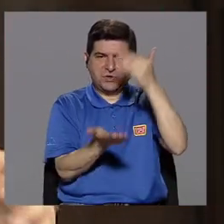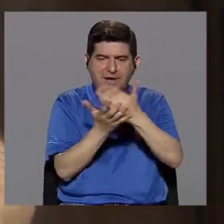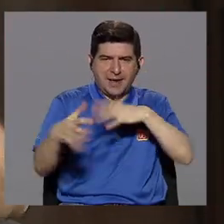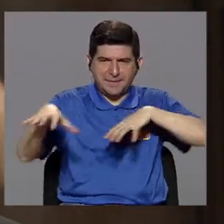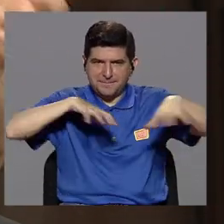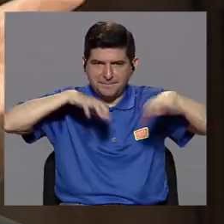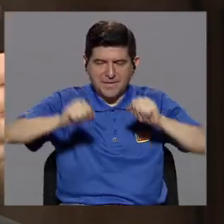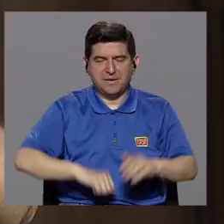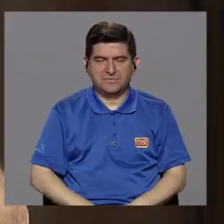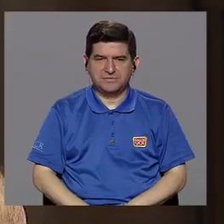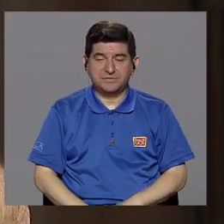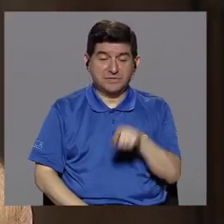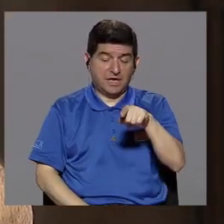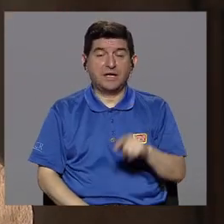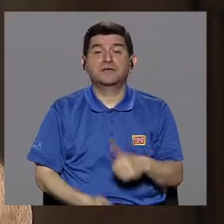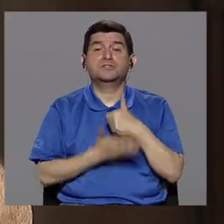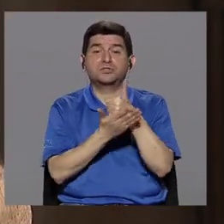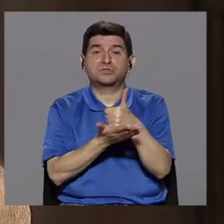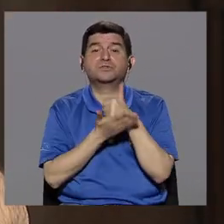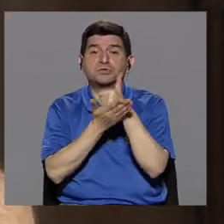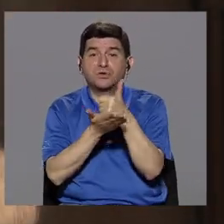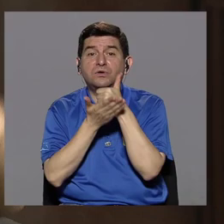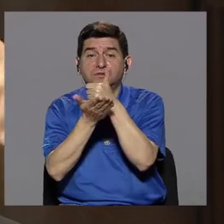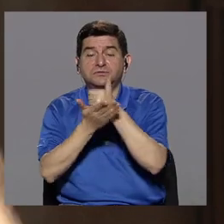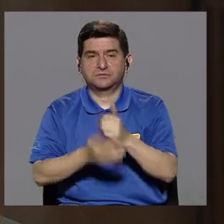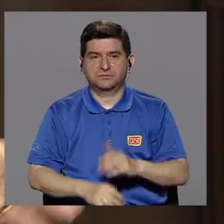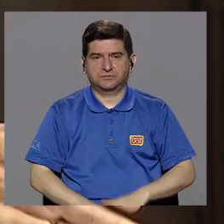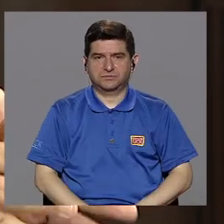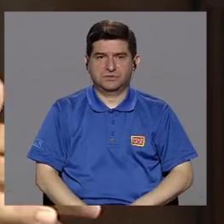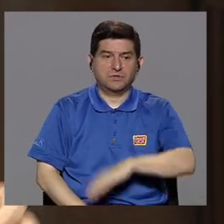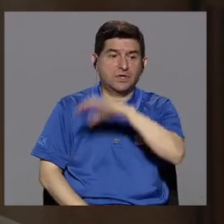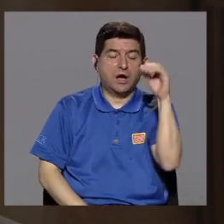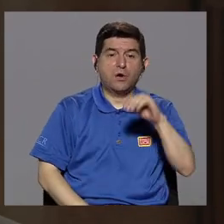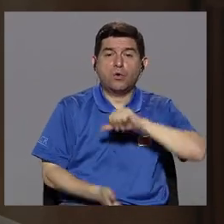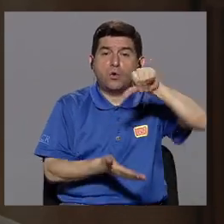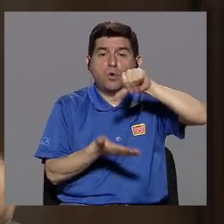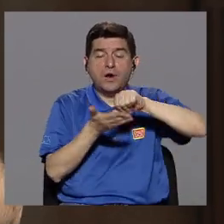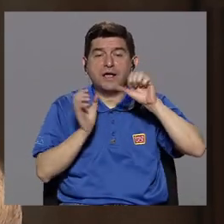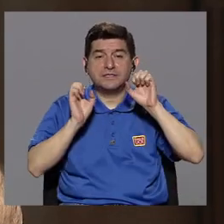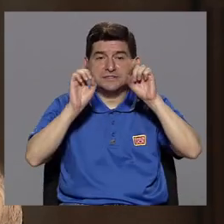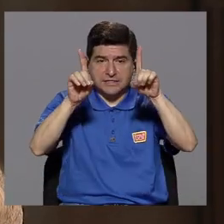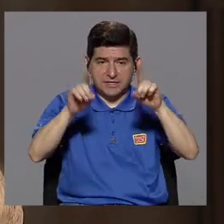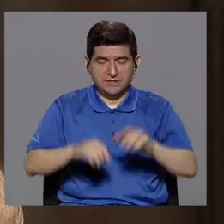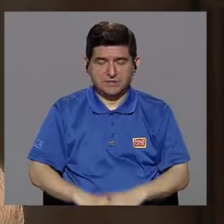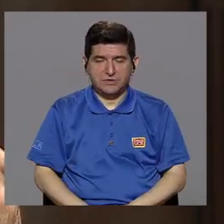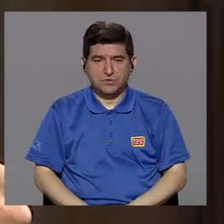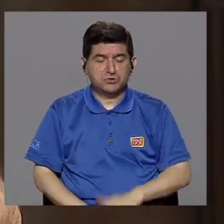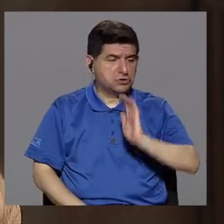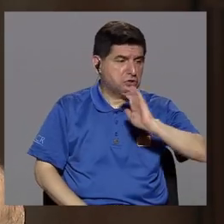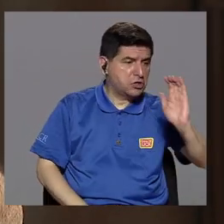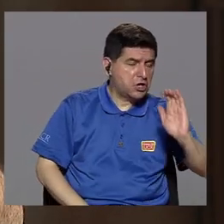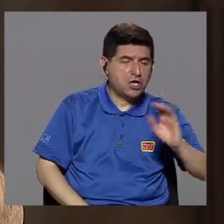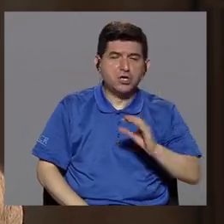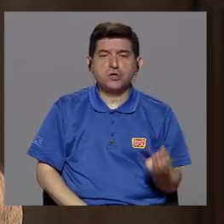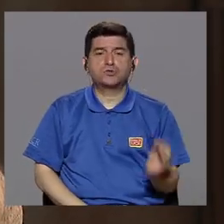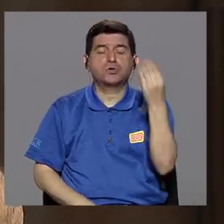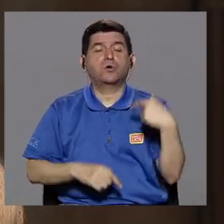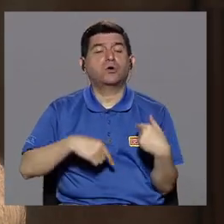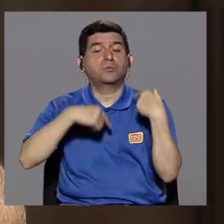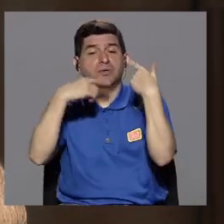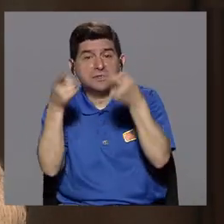ejercicio, que eso por lo menos les ayudaría, ¿verdad? O en los centros educativos donde van los niños o los adolescentes